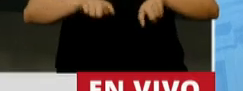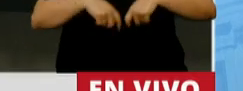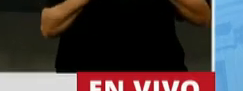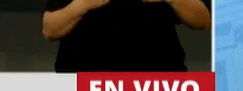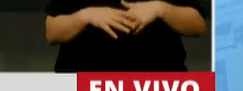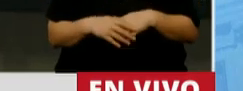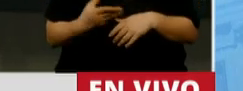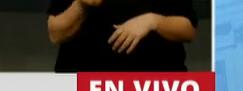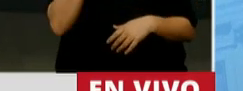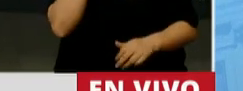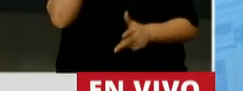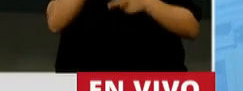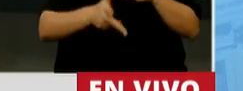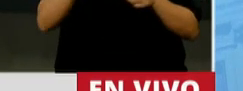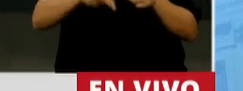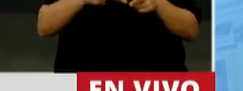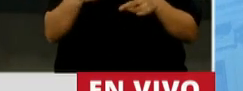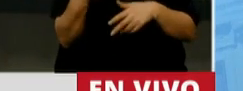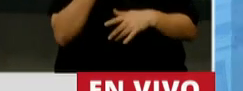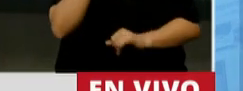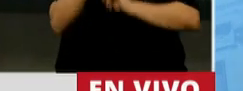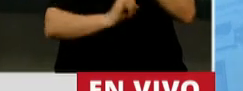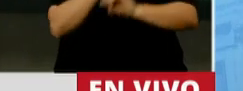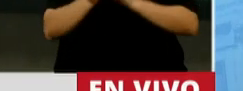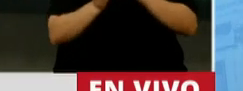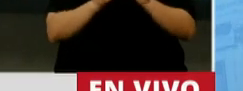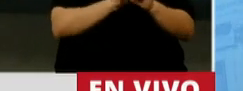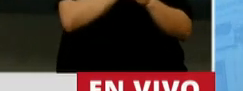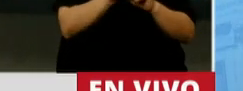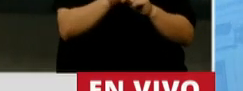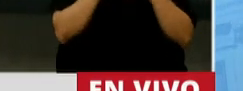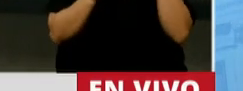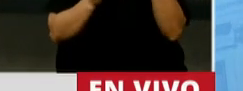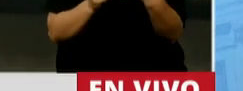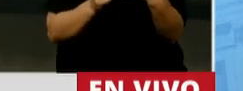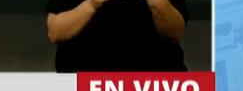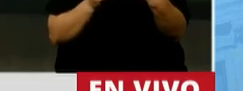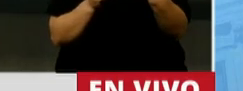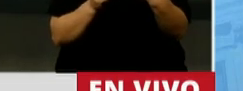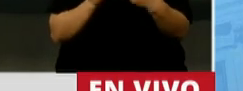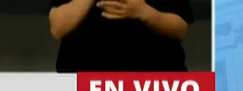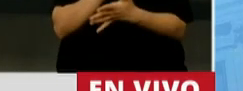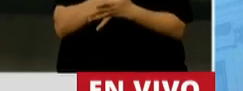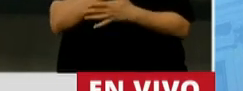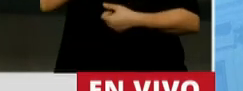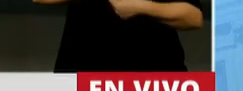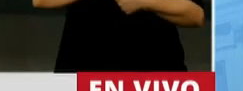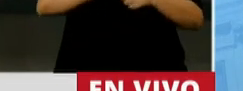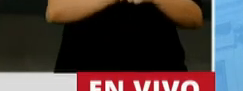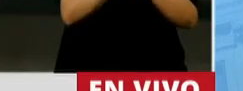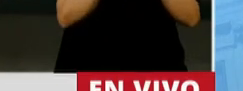y cuando explicábamos esto de las dos pandemias, es solamente la primera como una